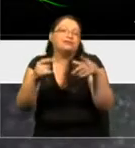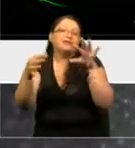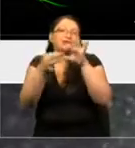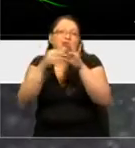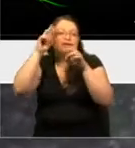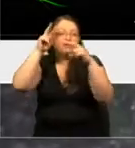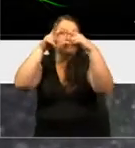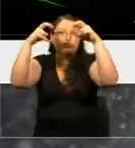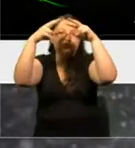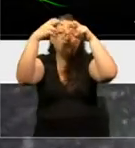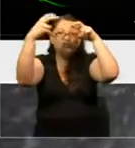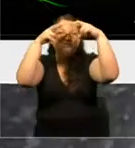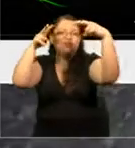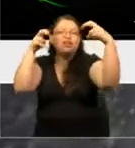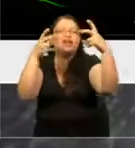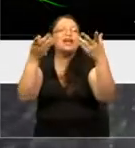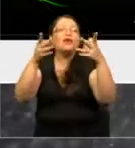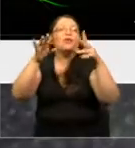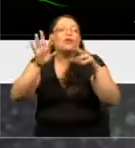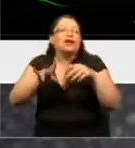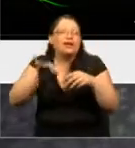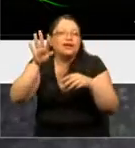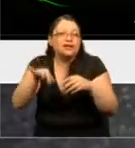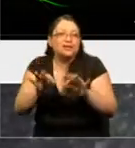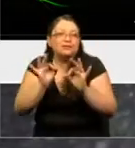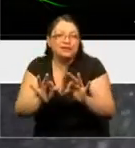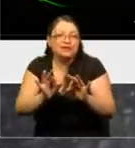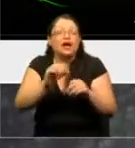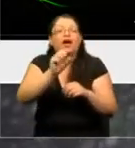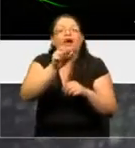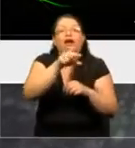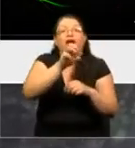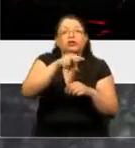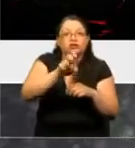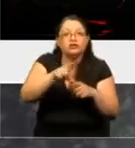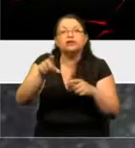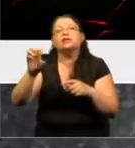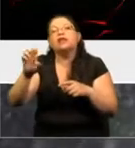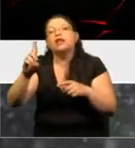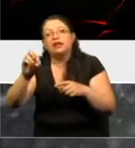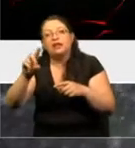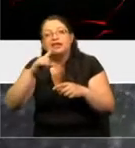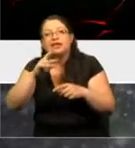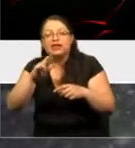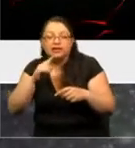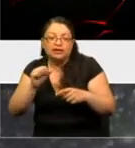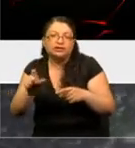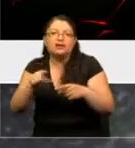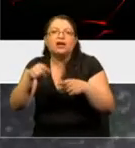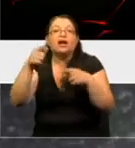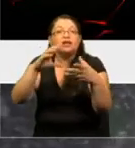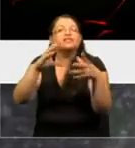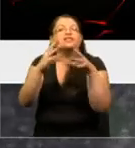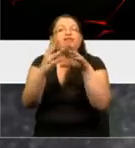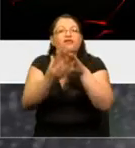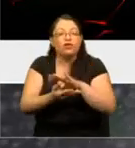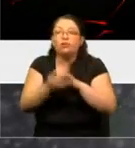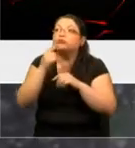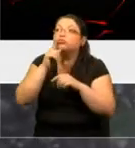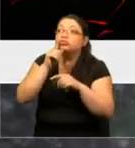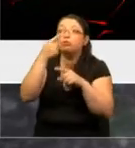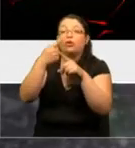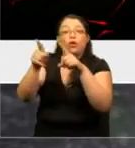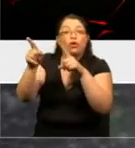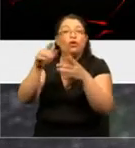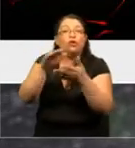estructuras especializadas de una neurona llamadas axones y dendritas. De hecho, esta morfología, y aquí tenemos otros